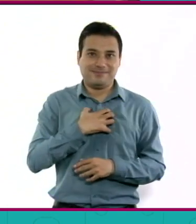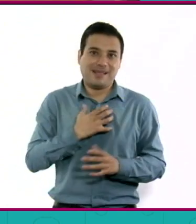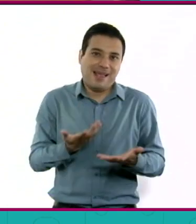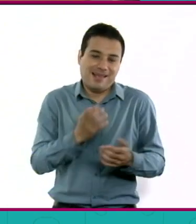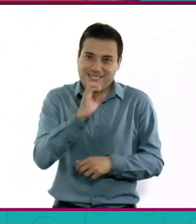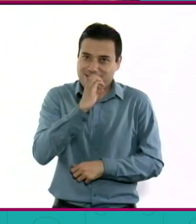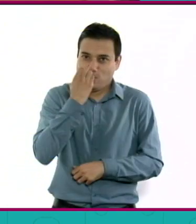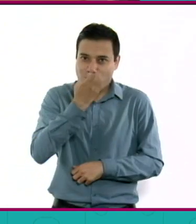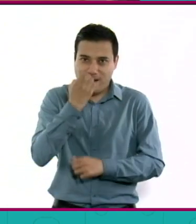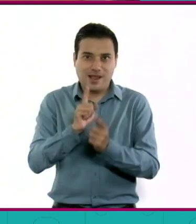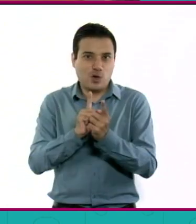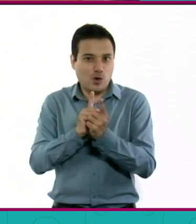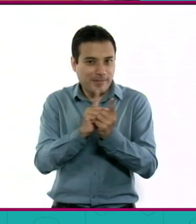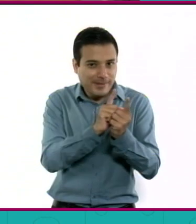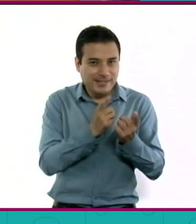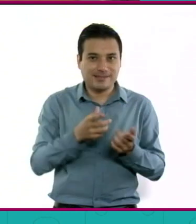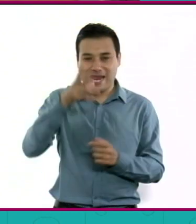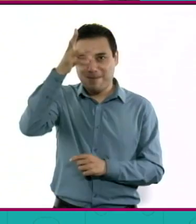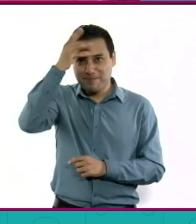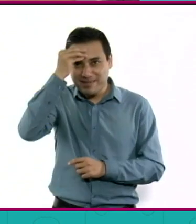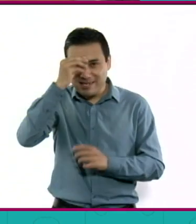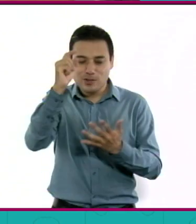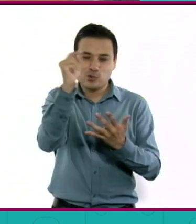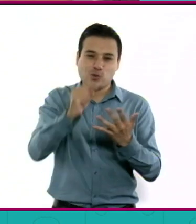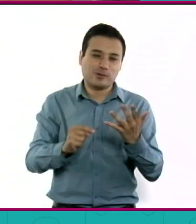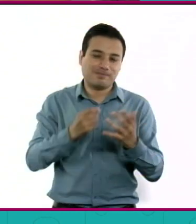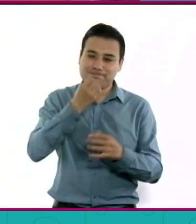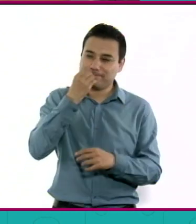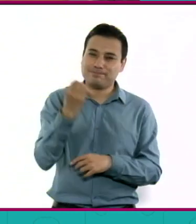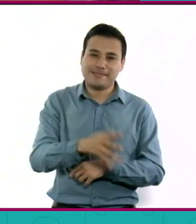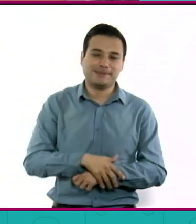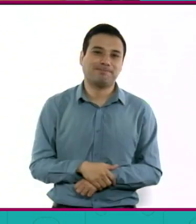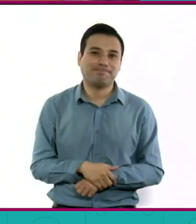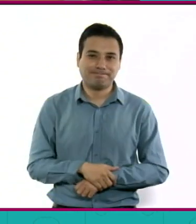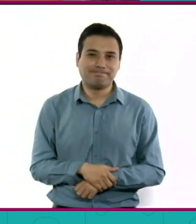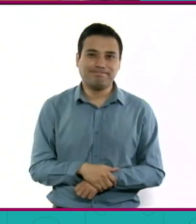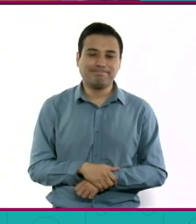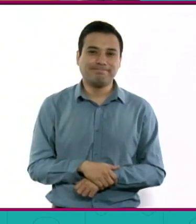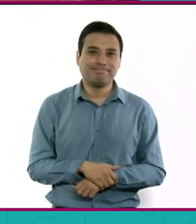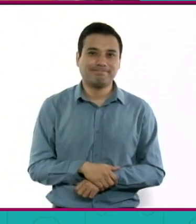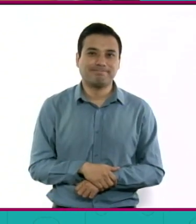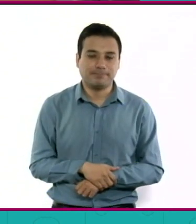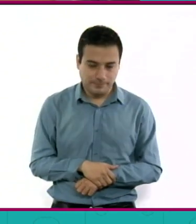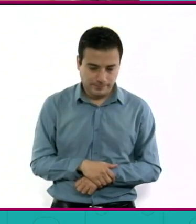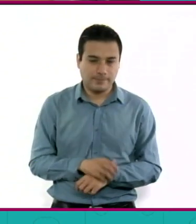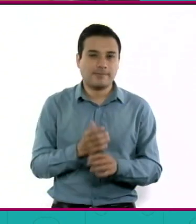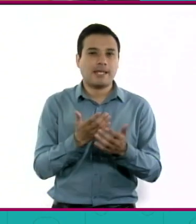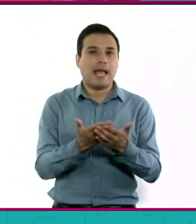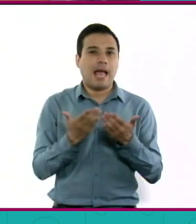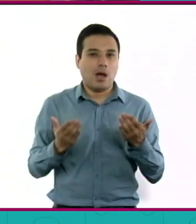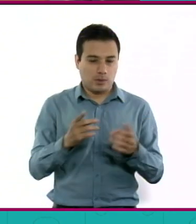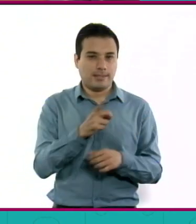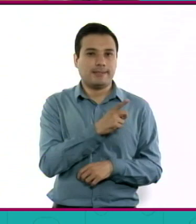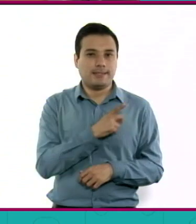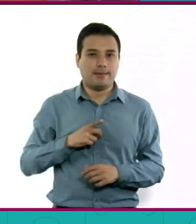aprende, lo que genera el espacio escolar es maravilloso, ahora hay que hacerlo de manera ordenada y estructurada,